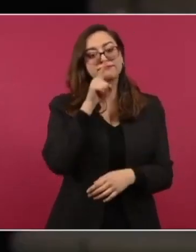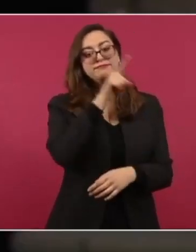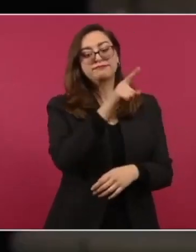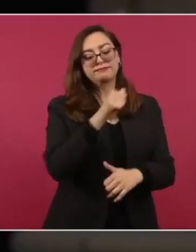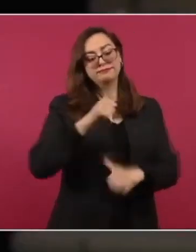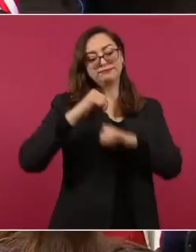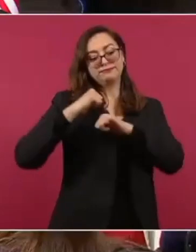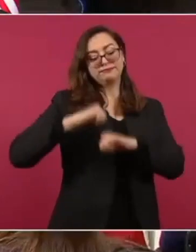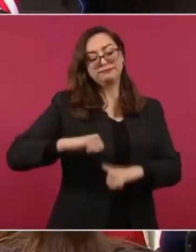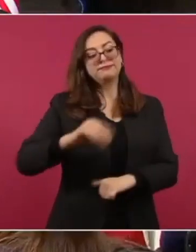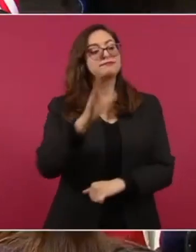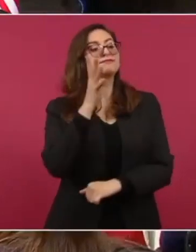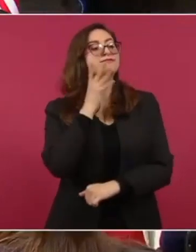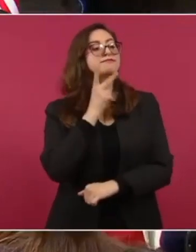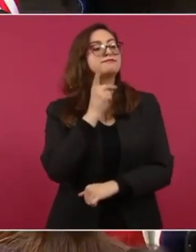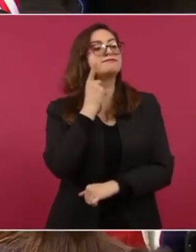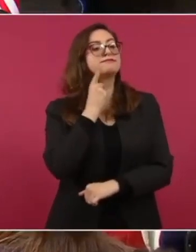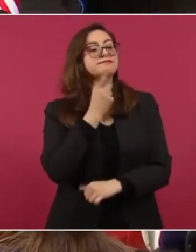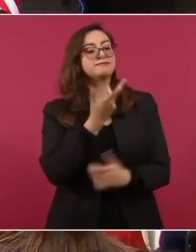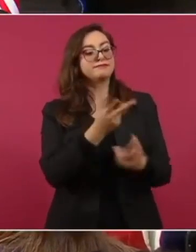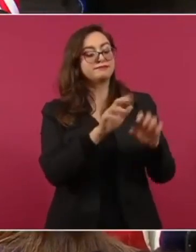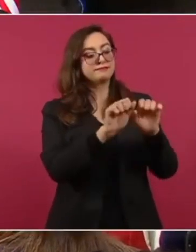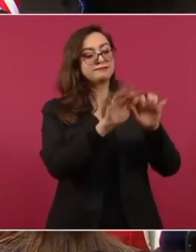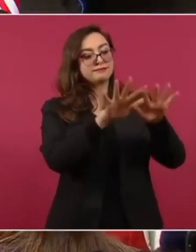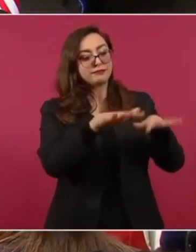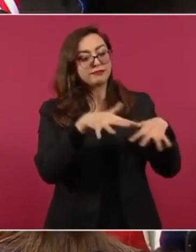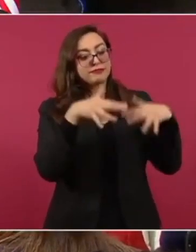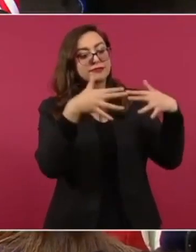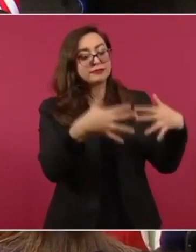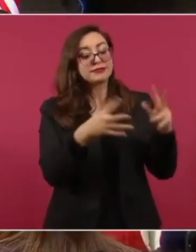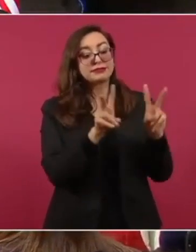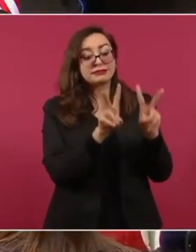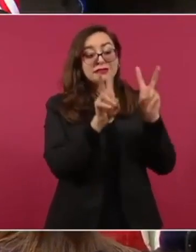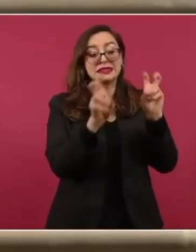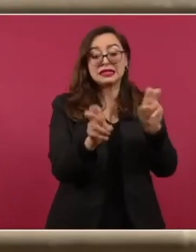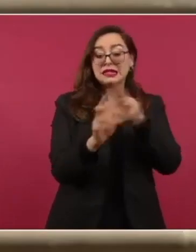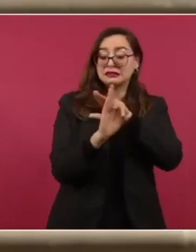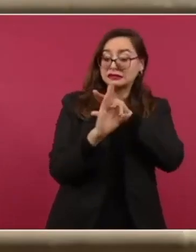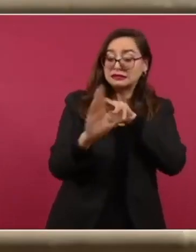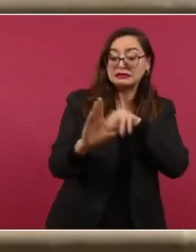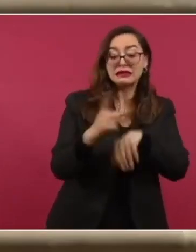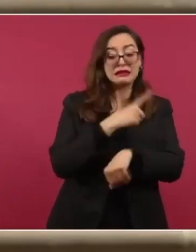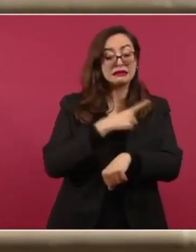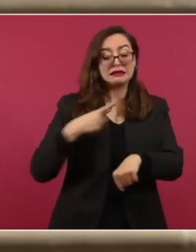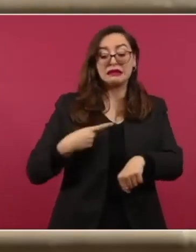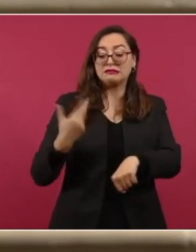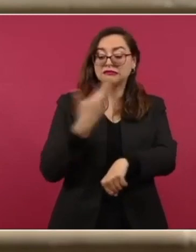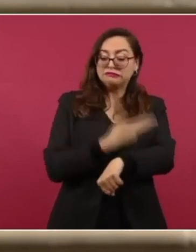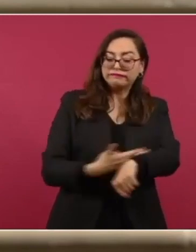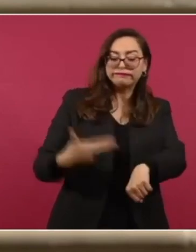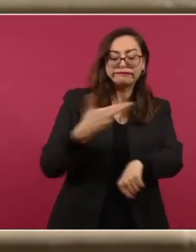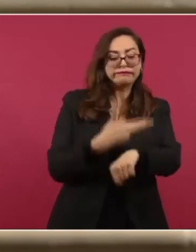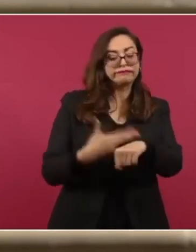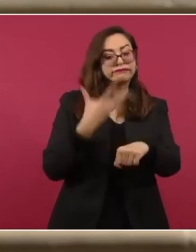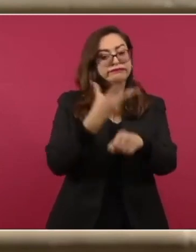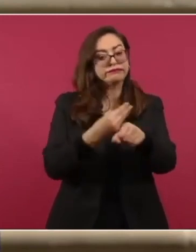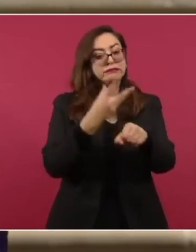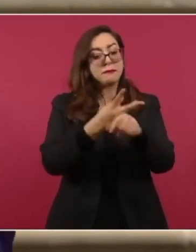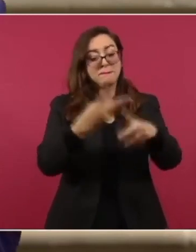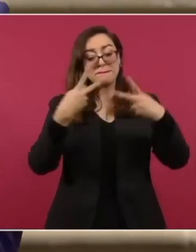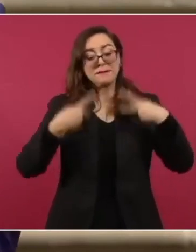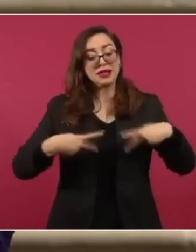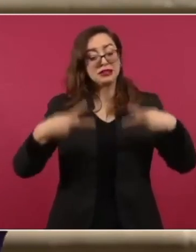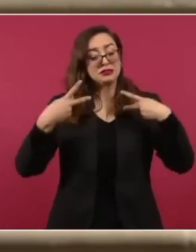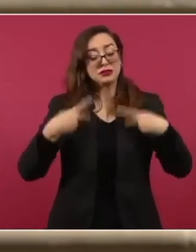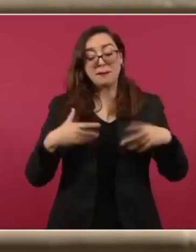de Estados Unidos para regularizar la situación migratoria de millones de mexicanos que llevan